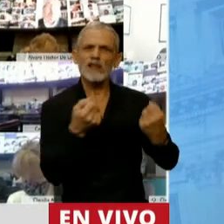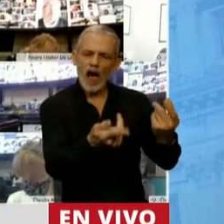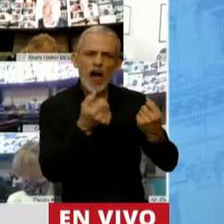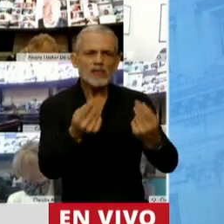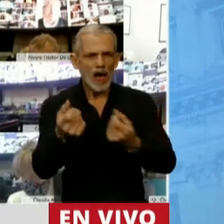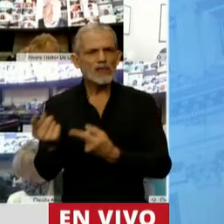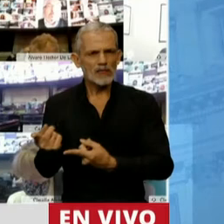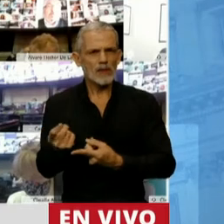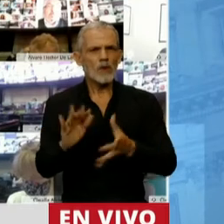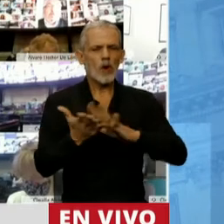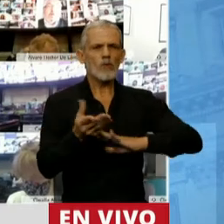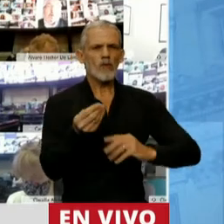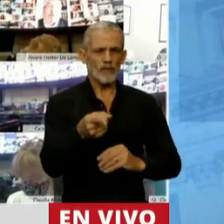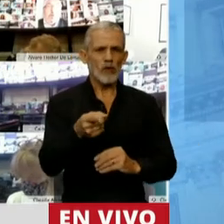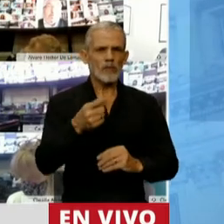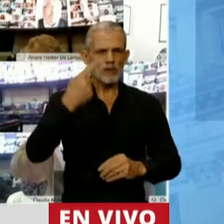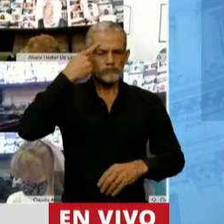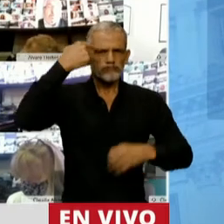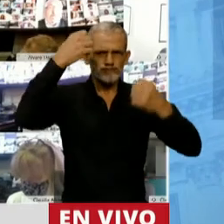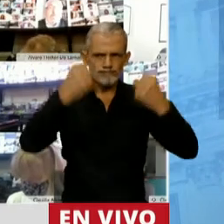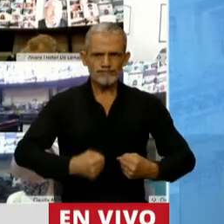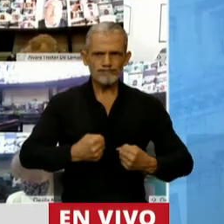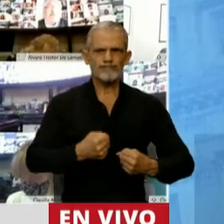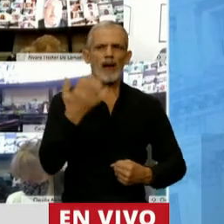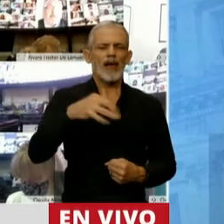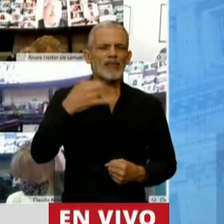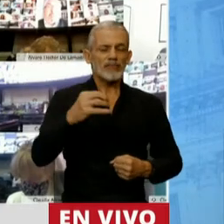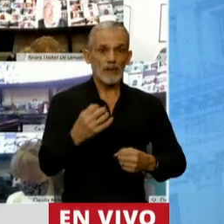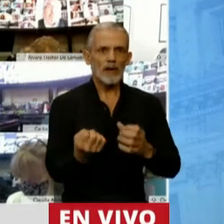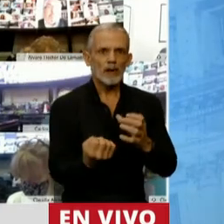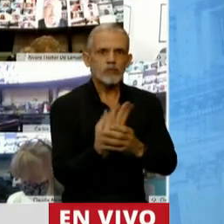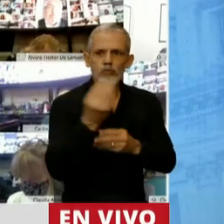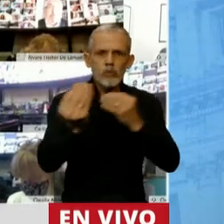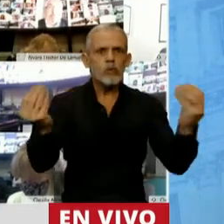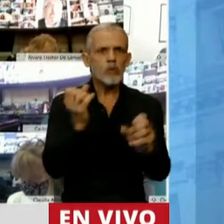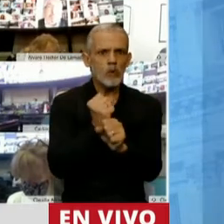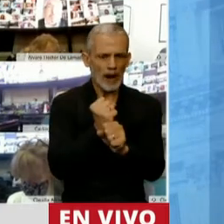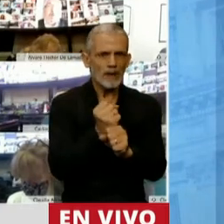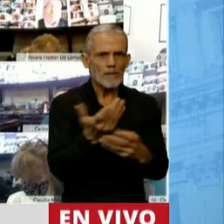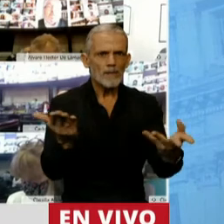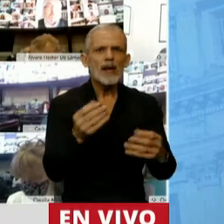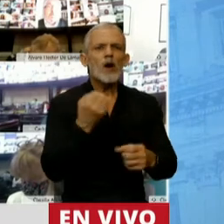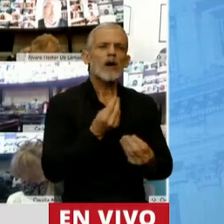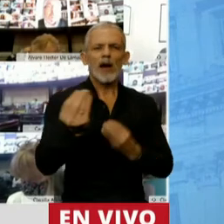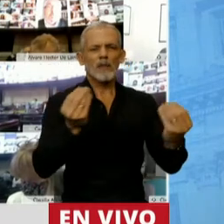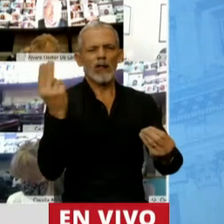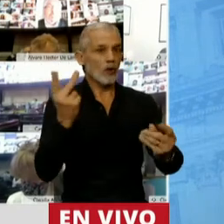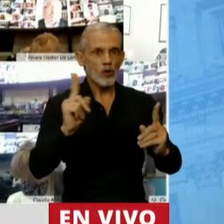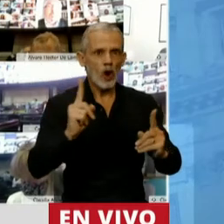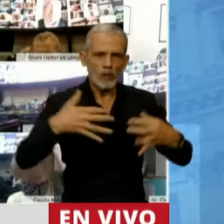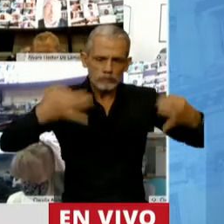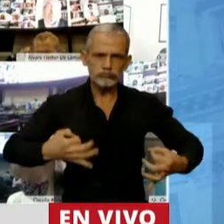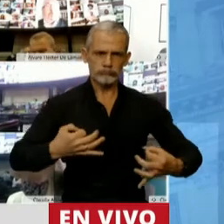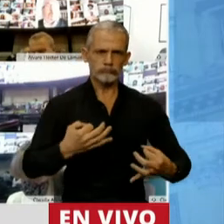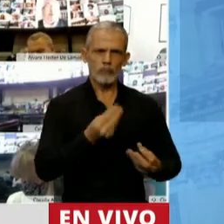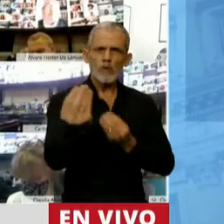bajo la convicción de que había que crear empleo, y empleo digno. Por eso se